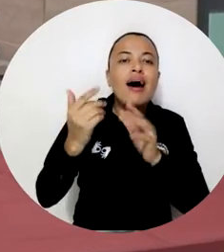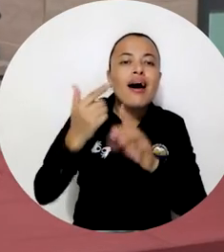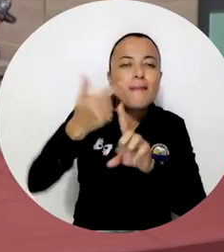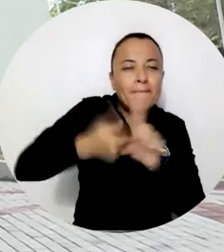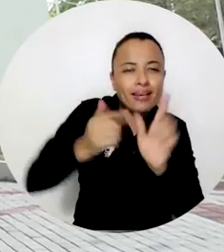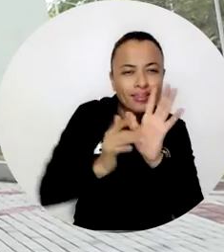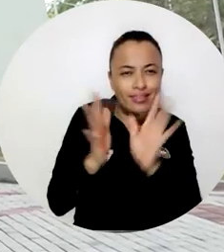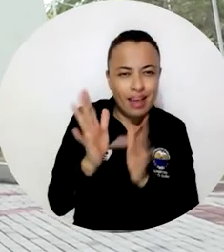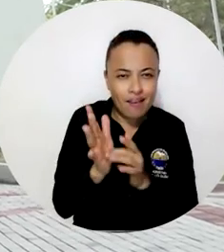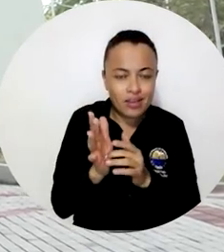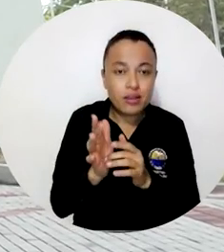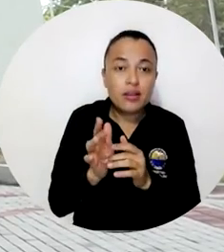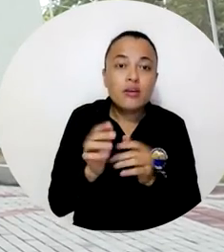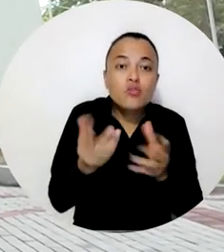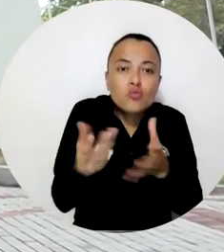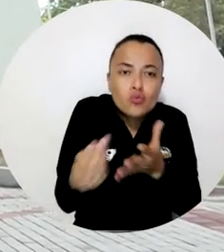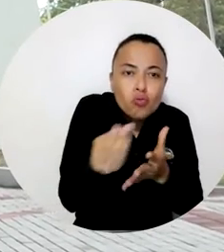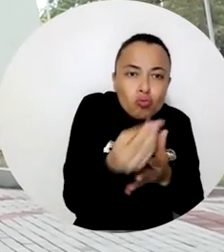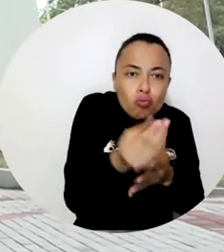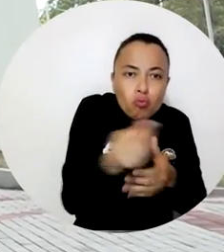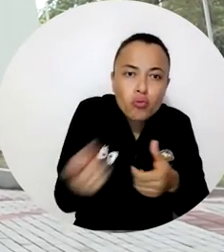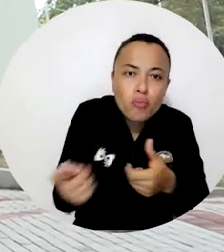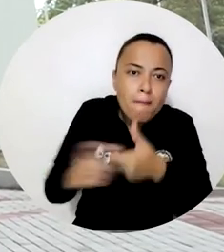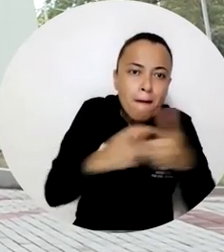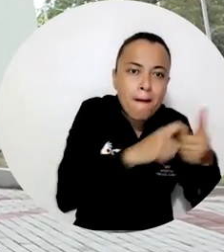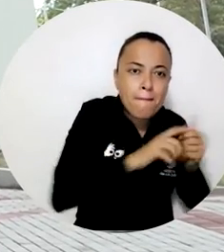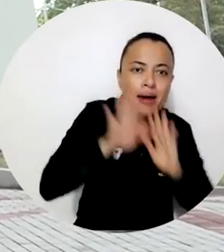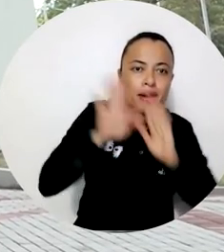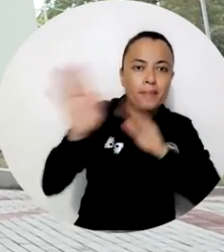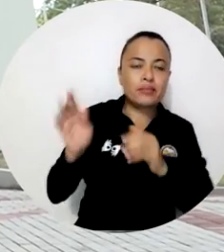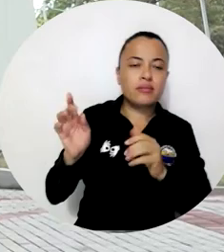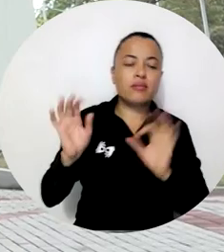de cada uno de los grupos de especial protección constitucional.